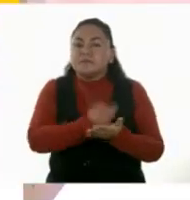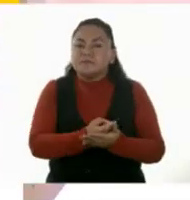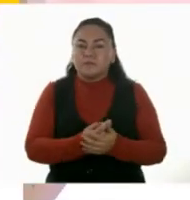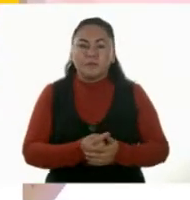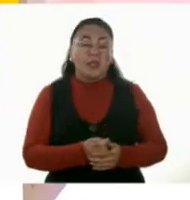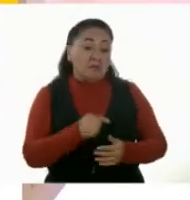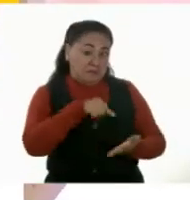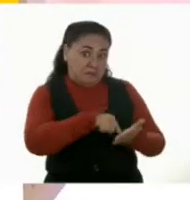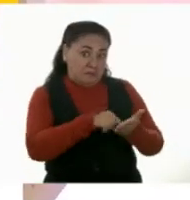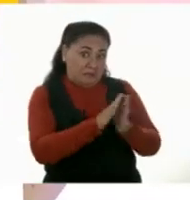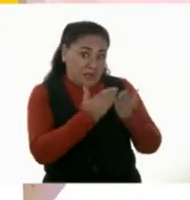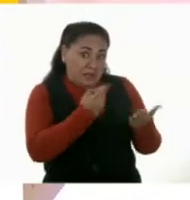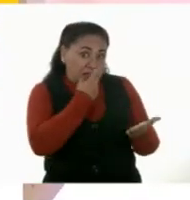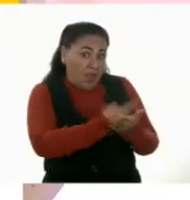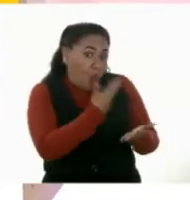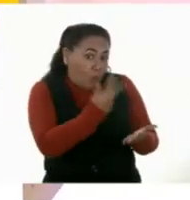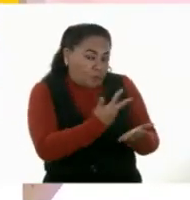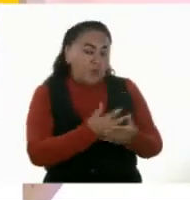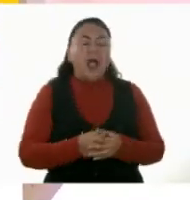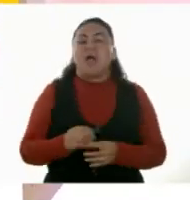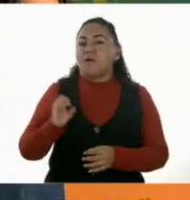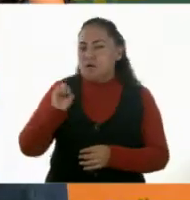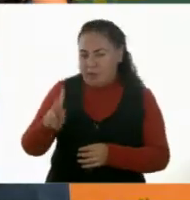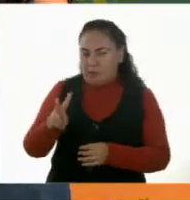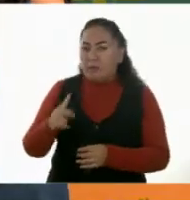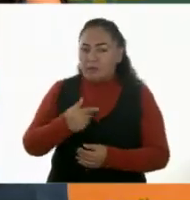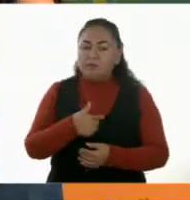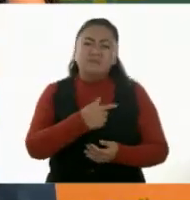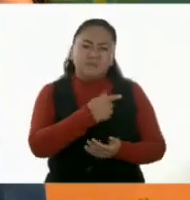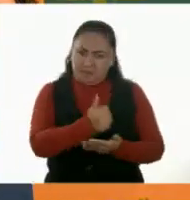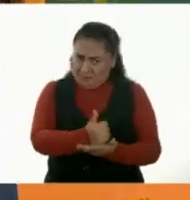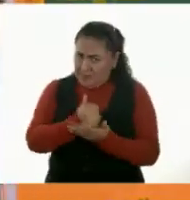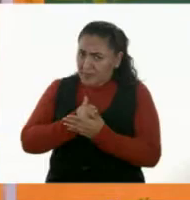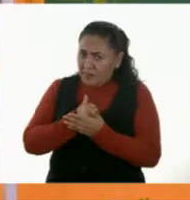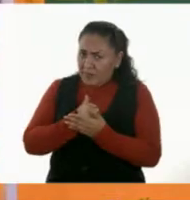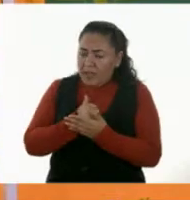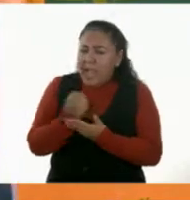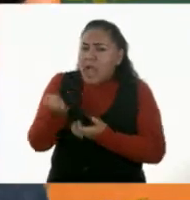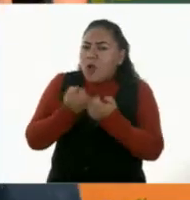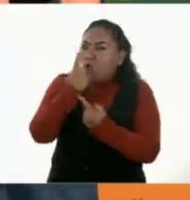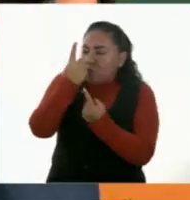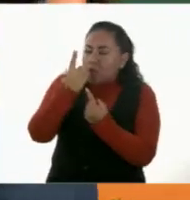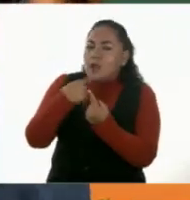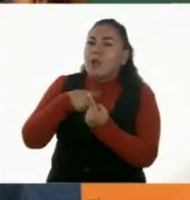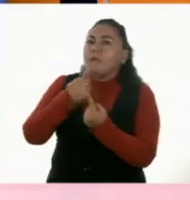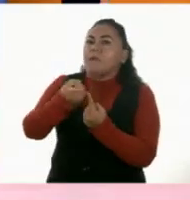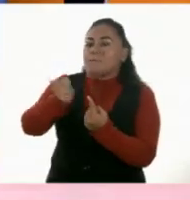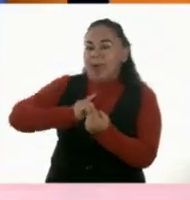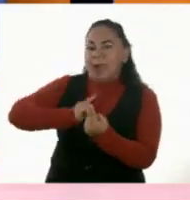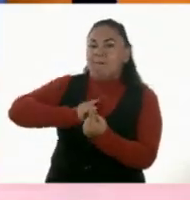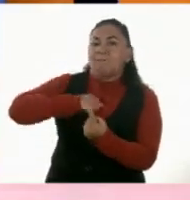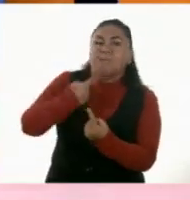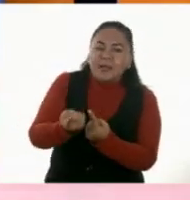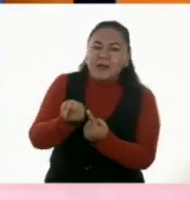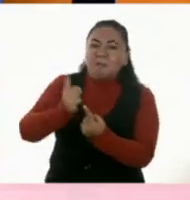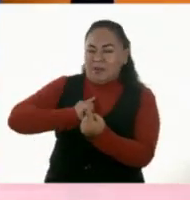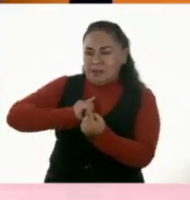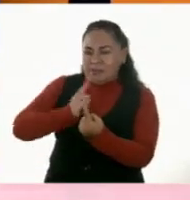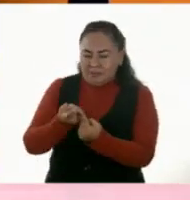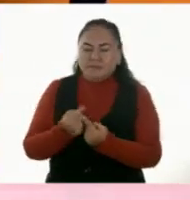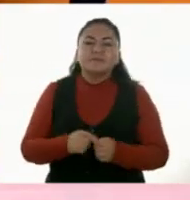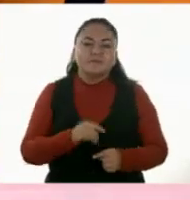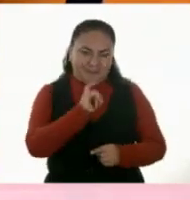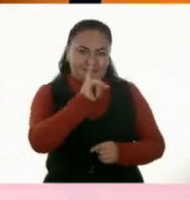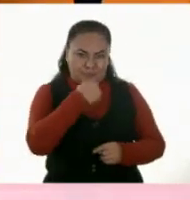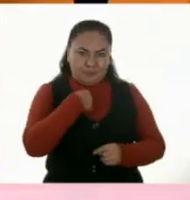allí dice que ocho. Ocho. Perfecto. ¿Me ayudas? Sí, claro. Con un ejercicio y nos vamos turnando. ¿Te parece? Muy bien. Comienzo,